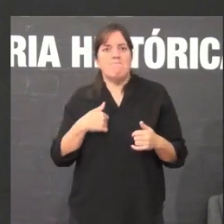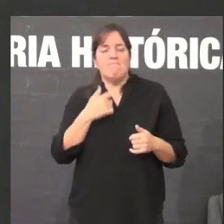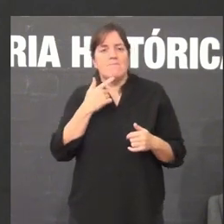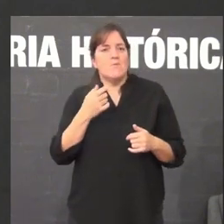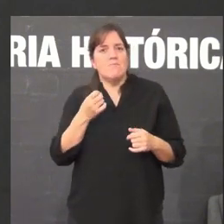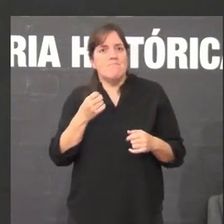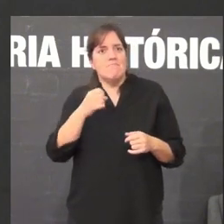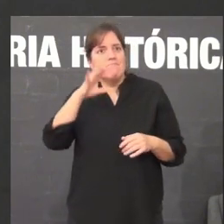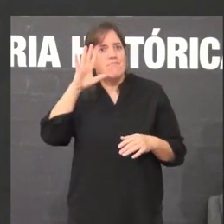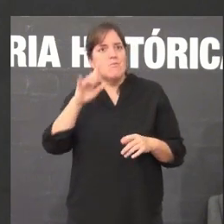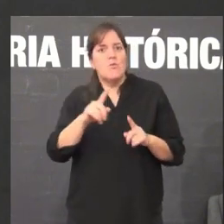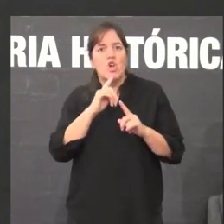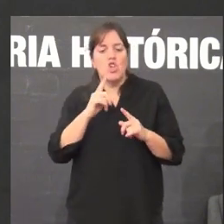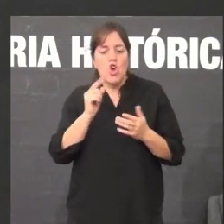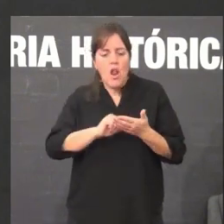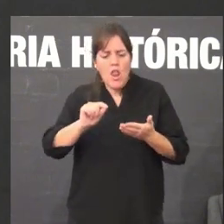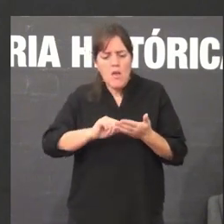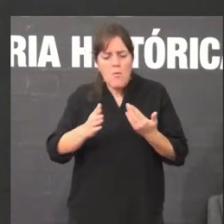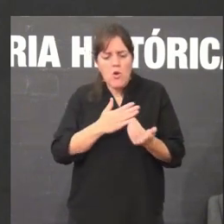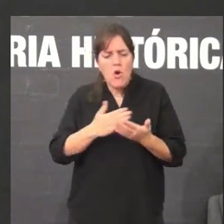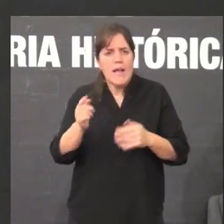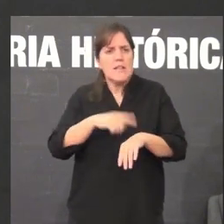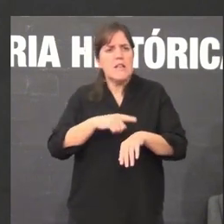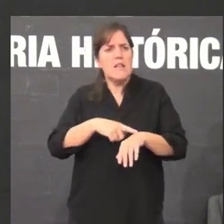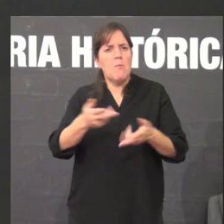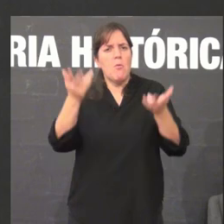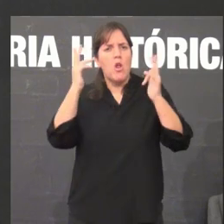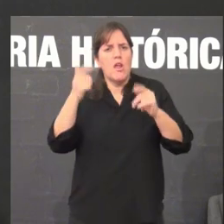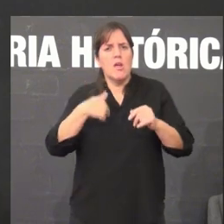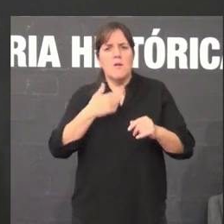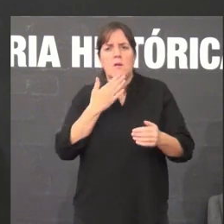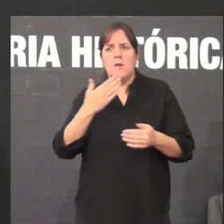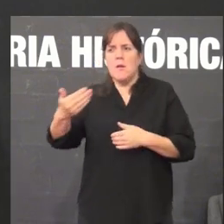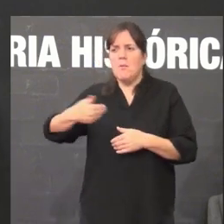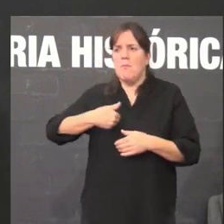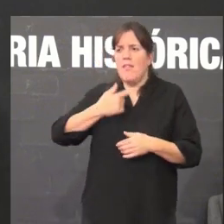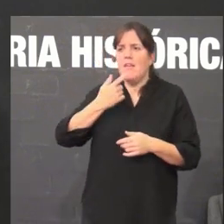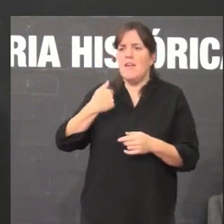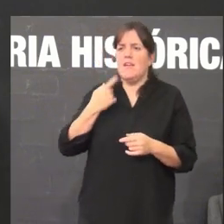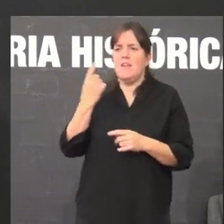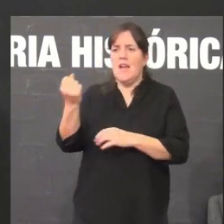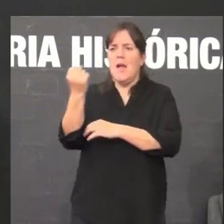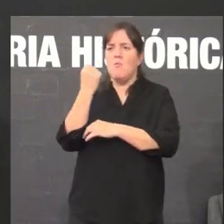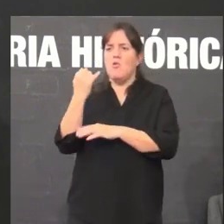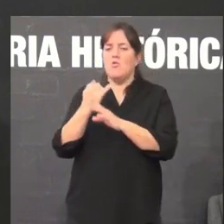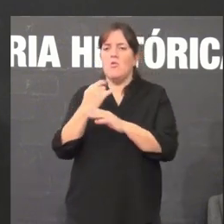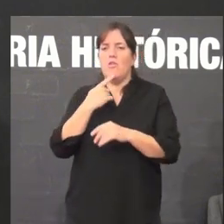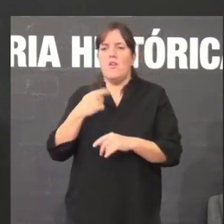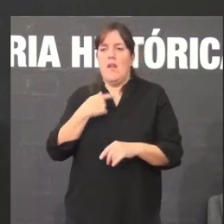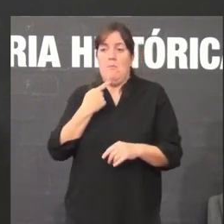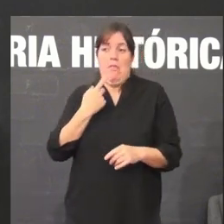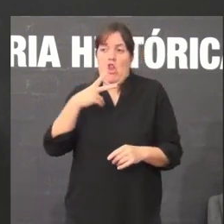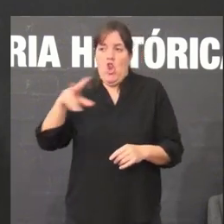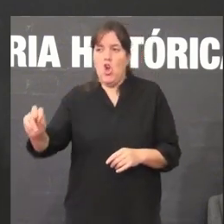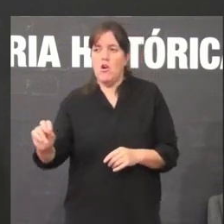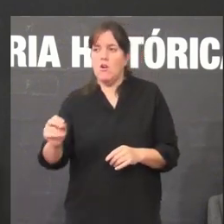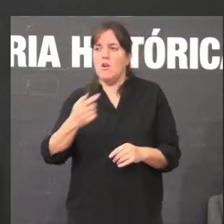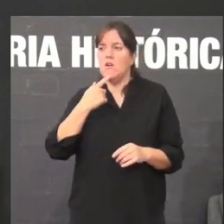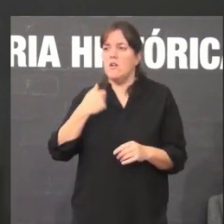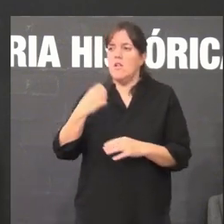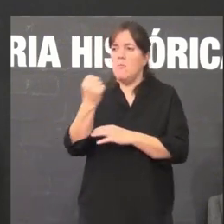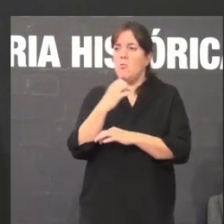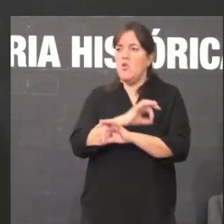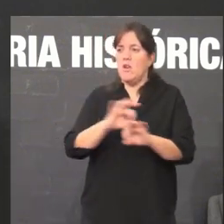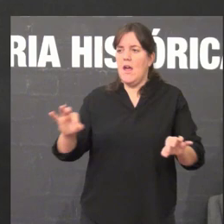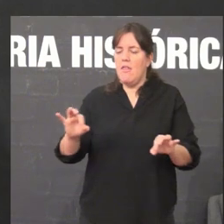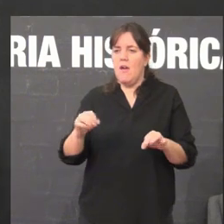este libro no meu tempo libre sen ningún tipo de apoio institucional, pedindo e denegouse-me. Máis sen ningún tipo de apoio institucional,